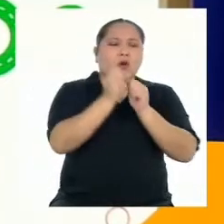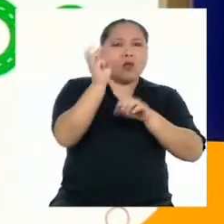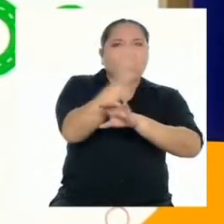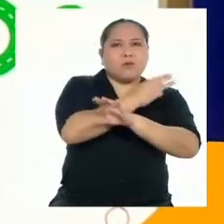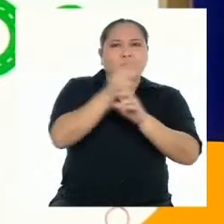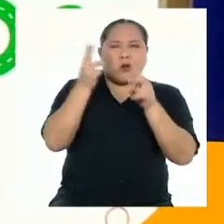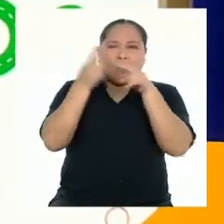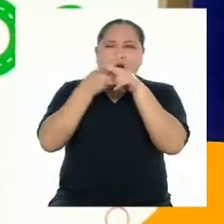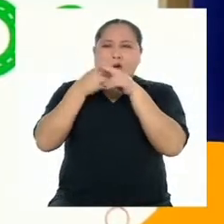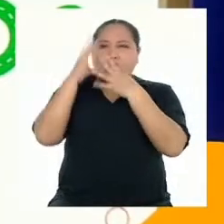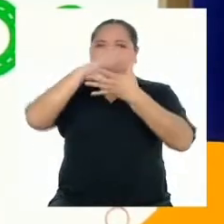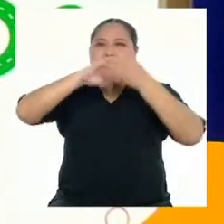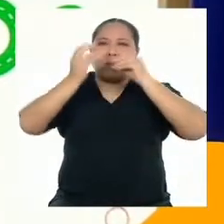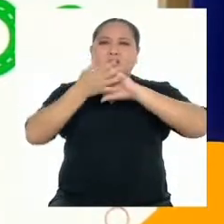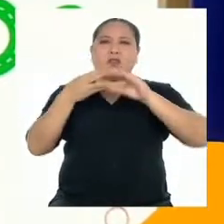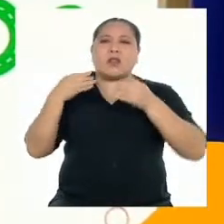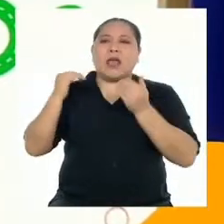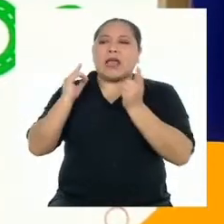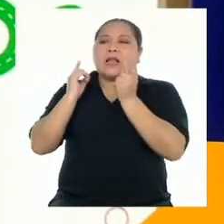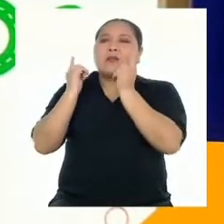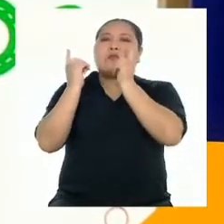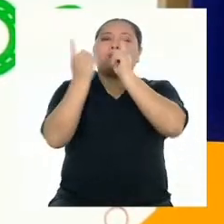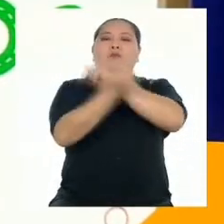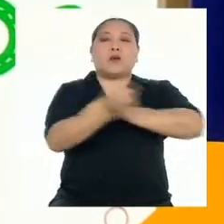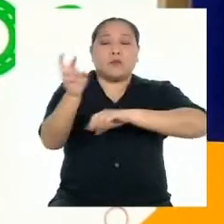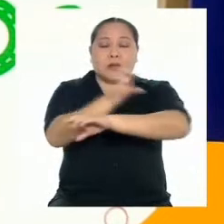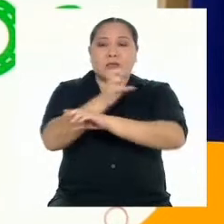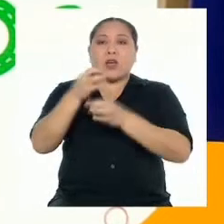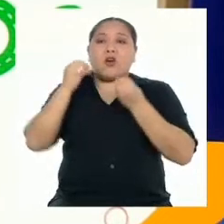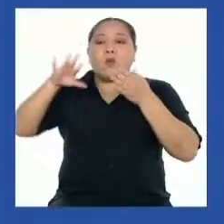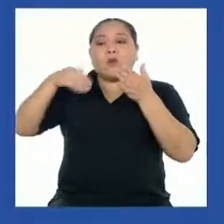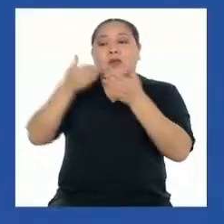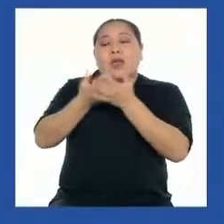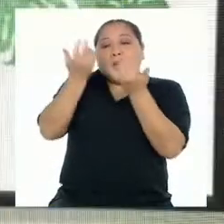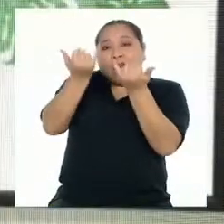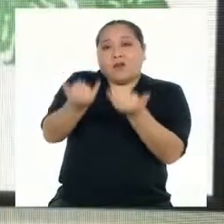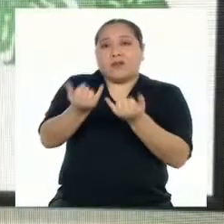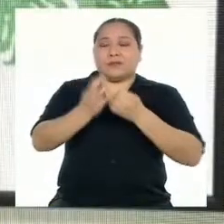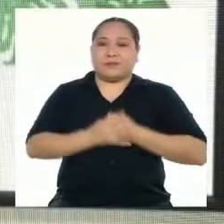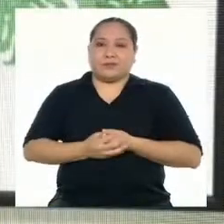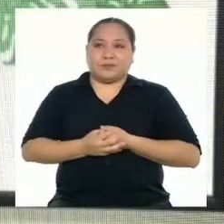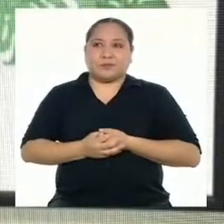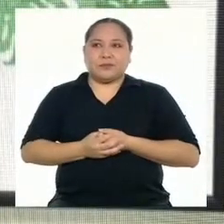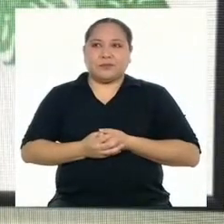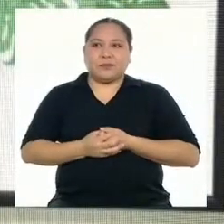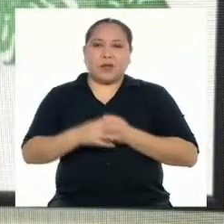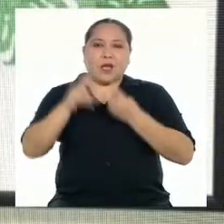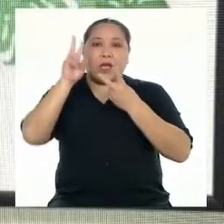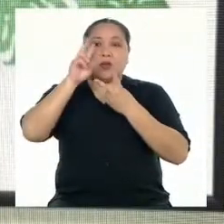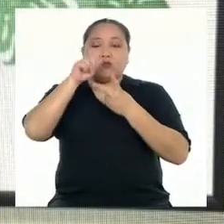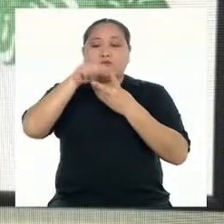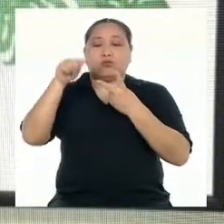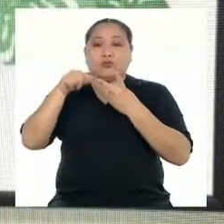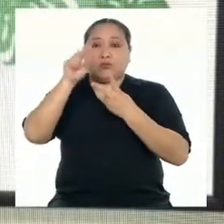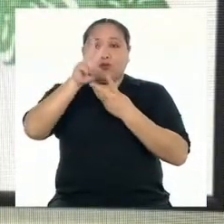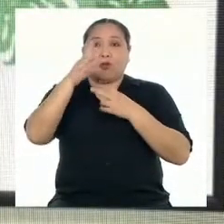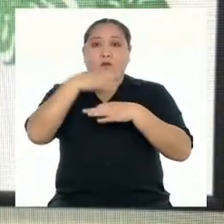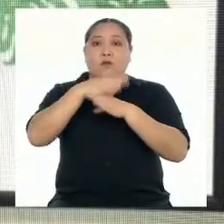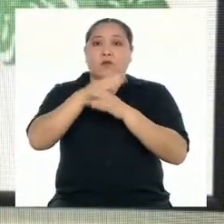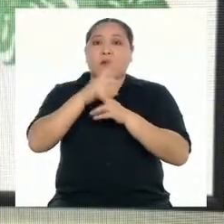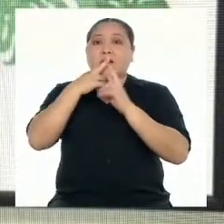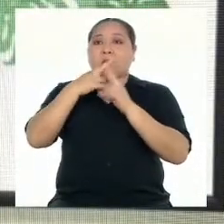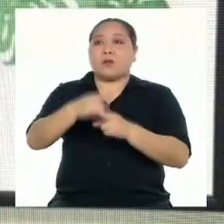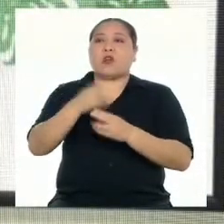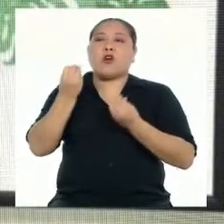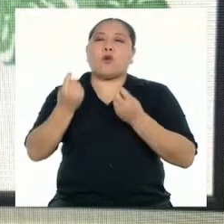Breve resumen de la evolución de la poesía y cómo ha llegado a nuestro tiempo. Bueno, hay dos maneras de responder a la